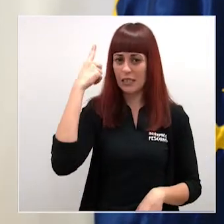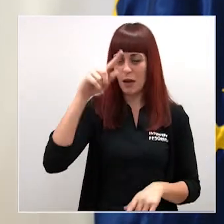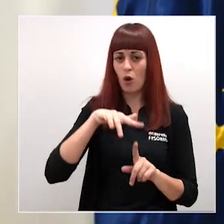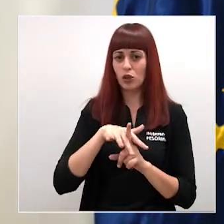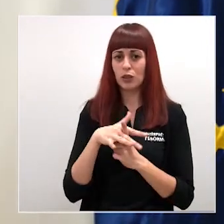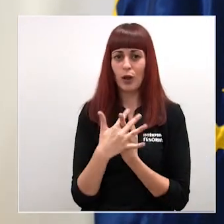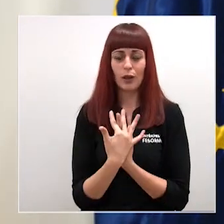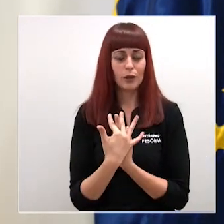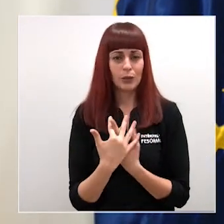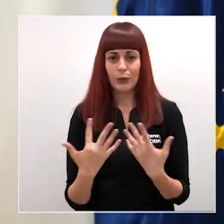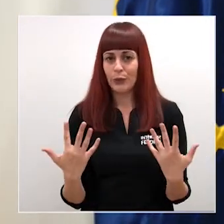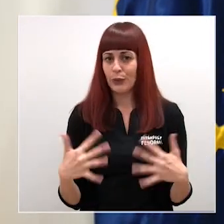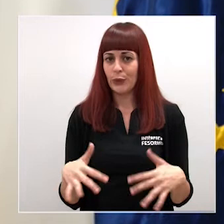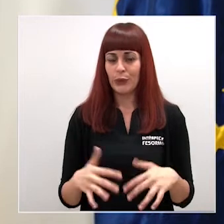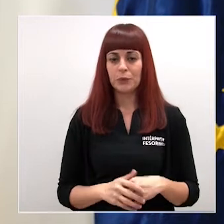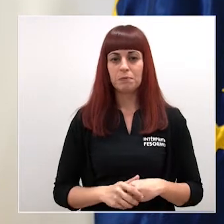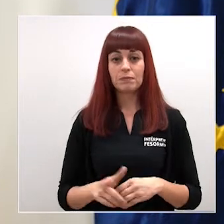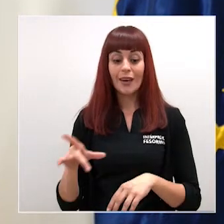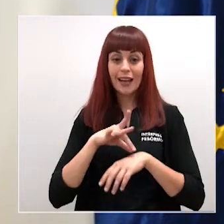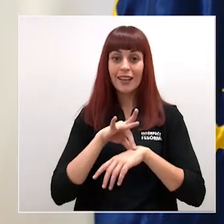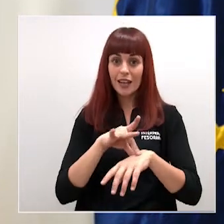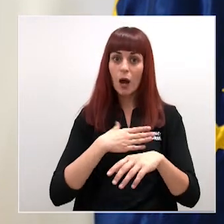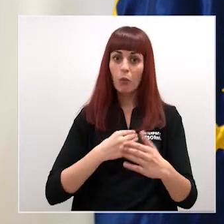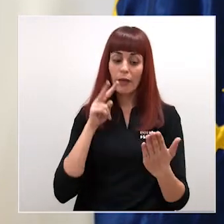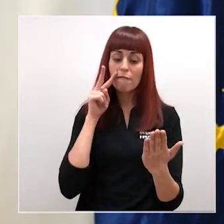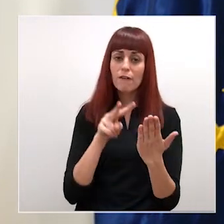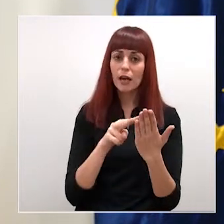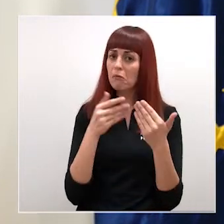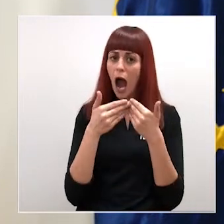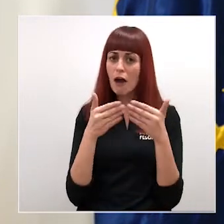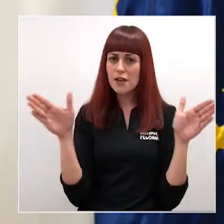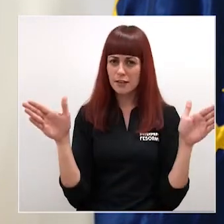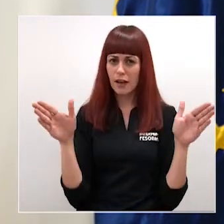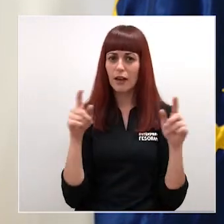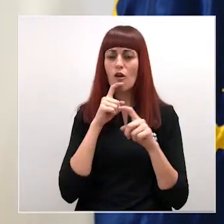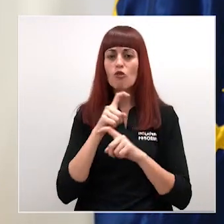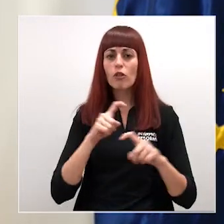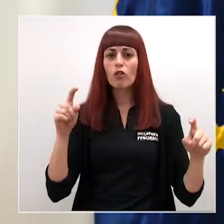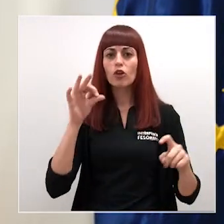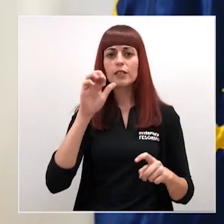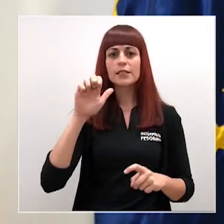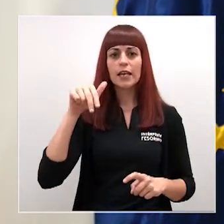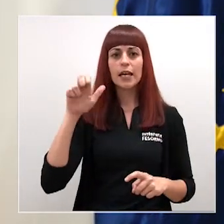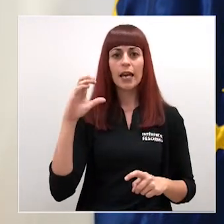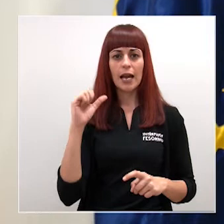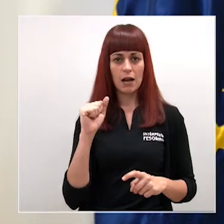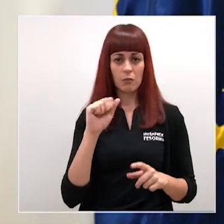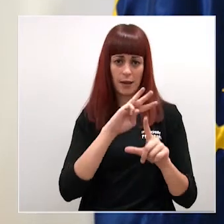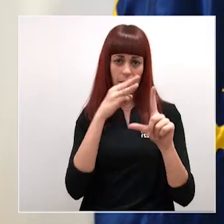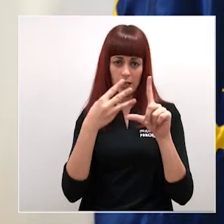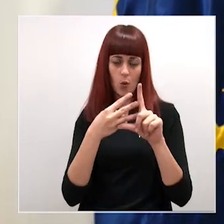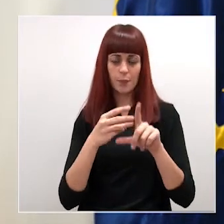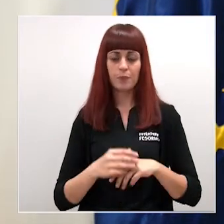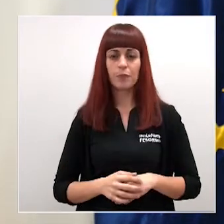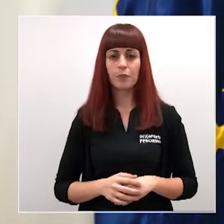ha venido para quedarse la guía se puede consultar de manera abierta en la web de la Fundación Seneca desde hoy en día por otro lado también